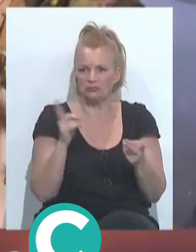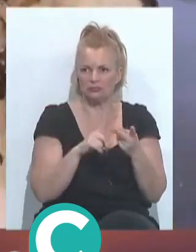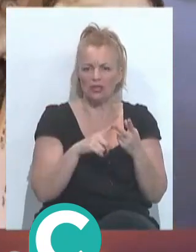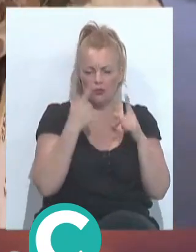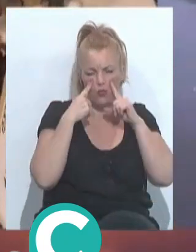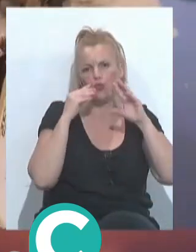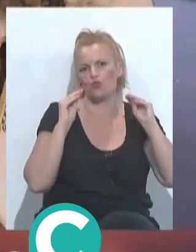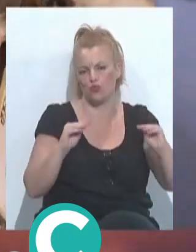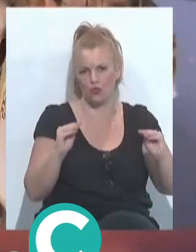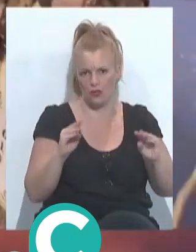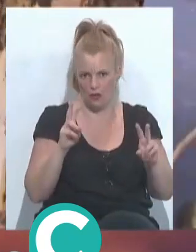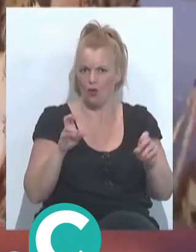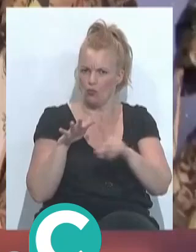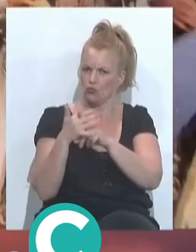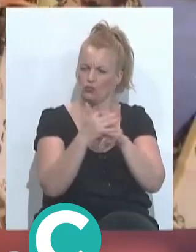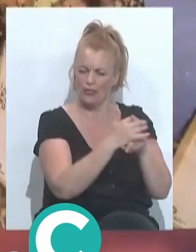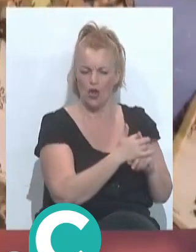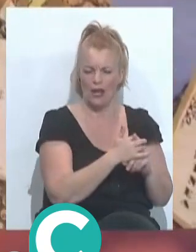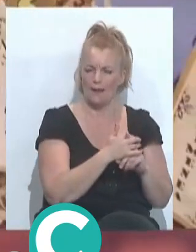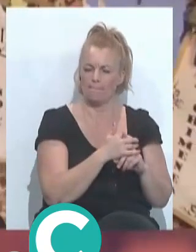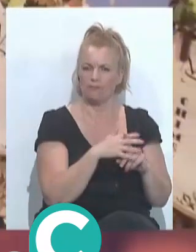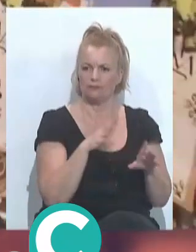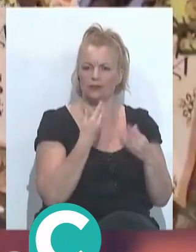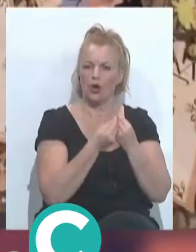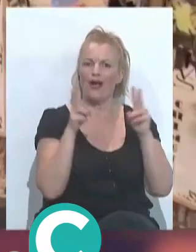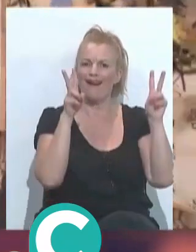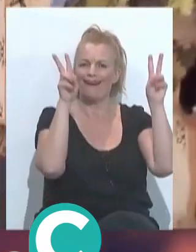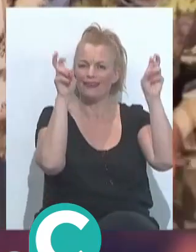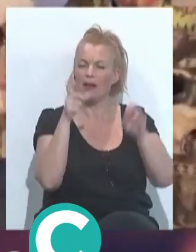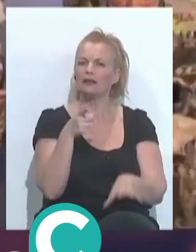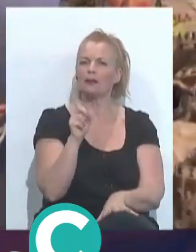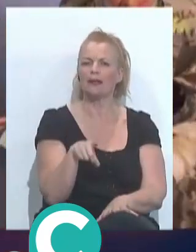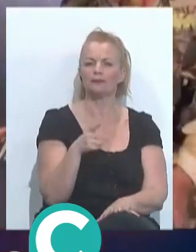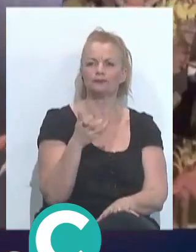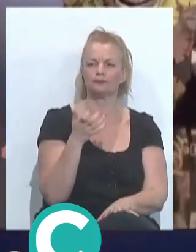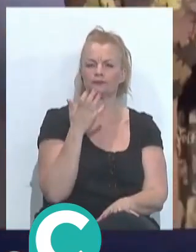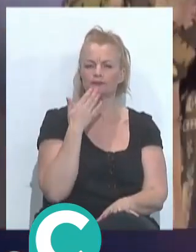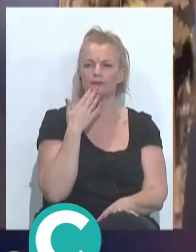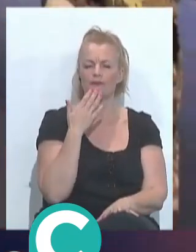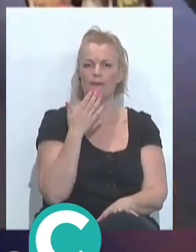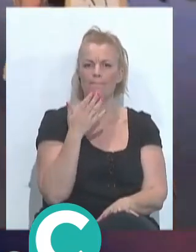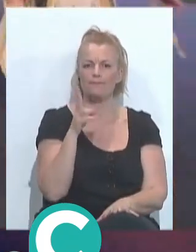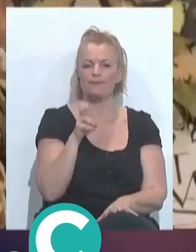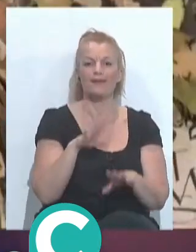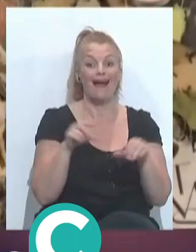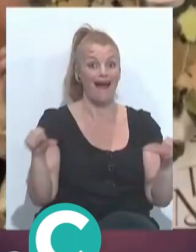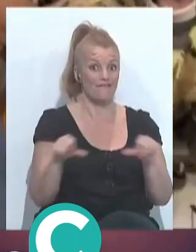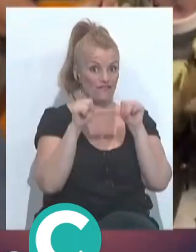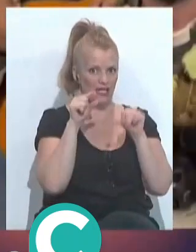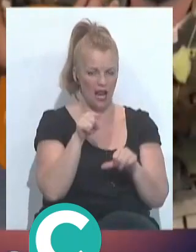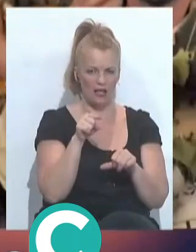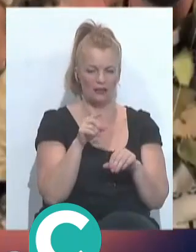muchas circunstancias y muchas situaciones y con el tema de la, en cuanto a la final,